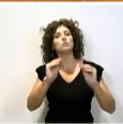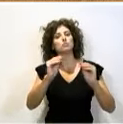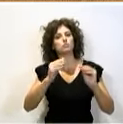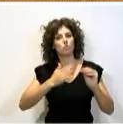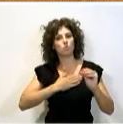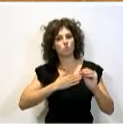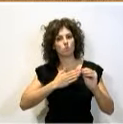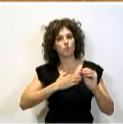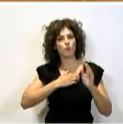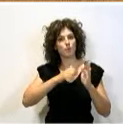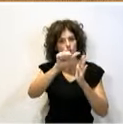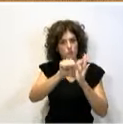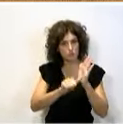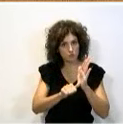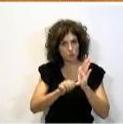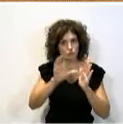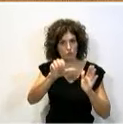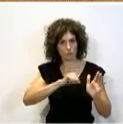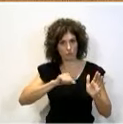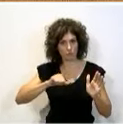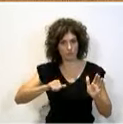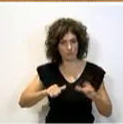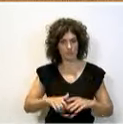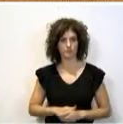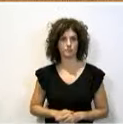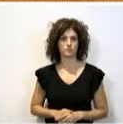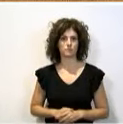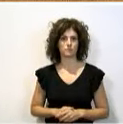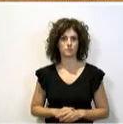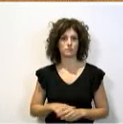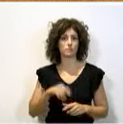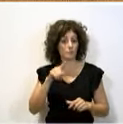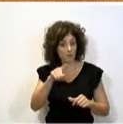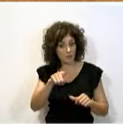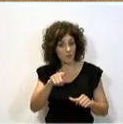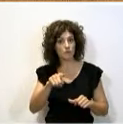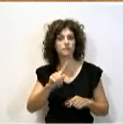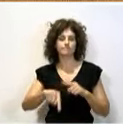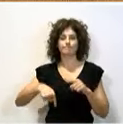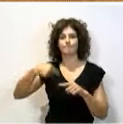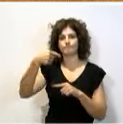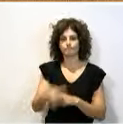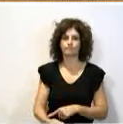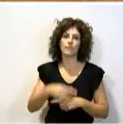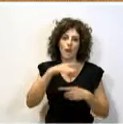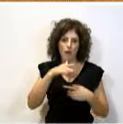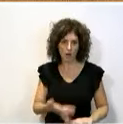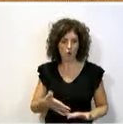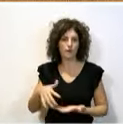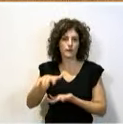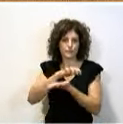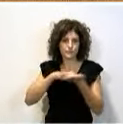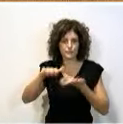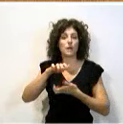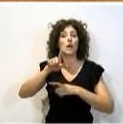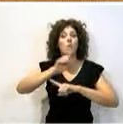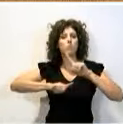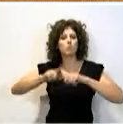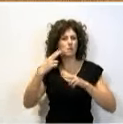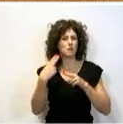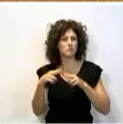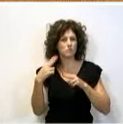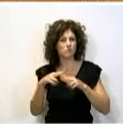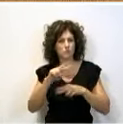estatuto de autonomía. Y de ahí de aquellos barros se derivan estos lodos. Y los problemas políticos no se